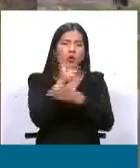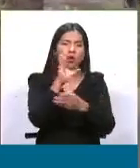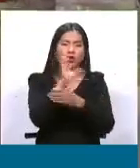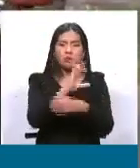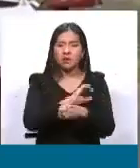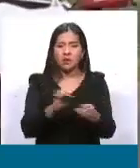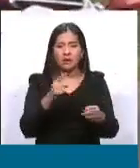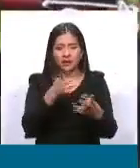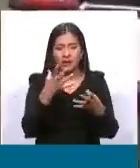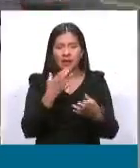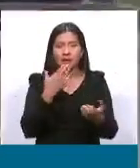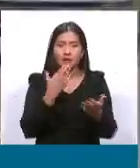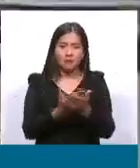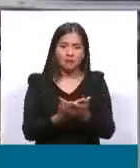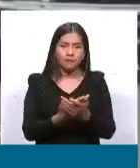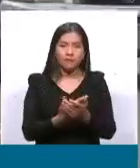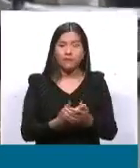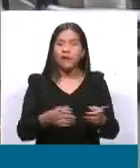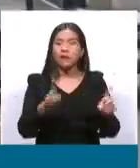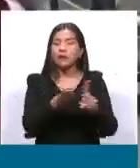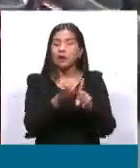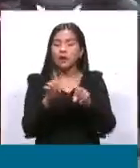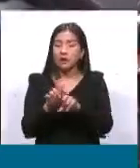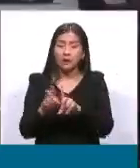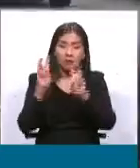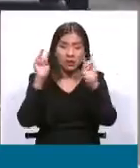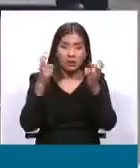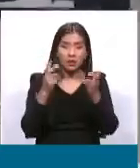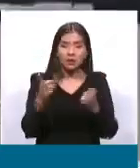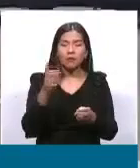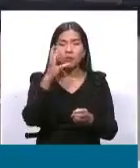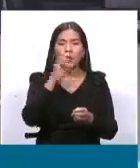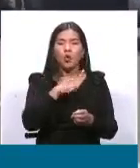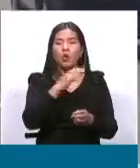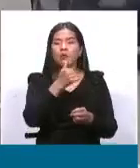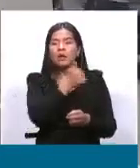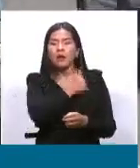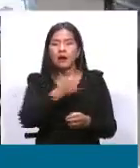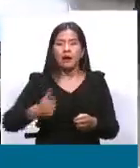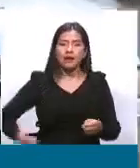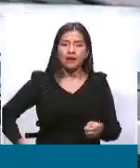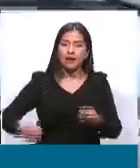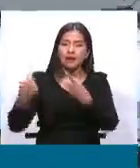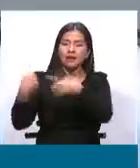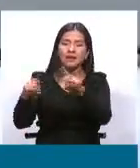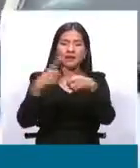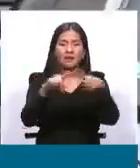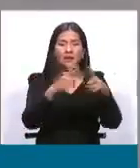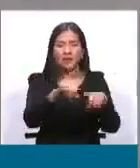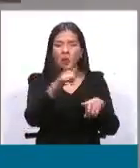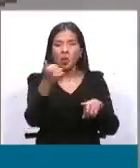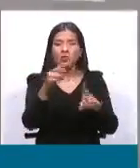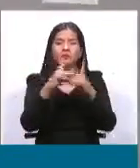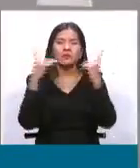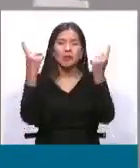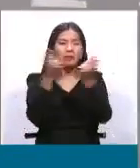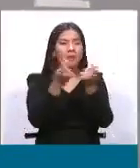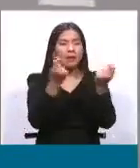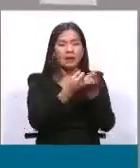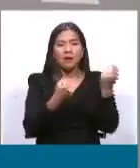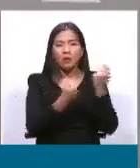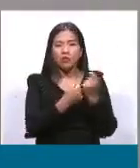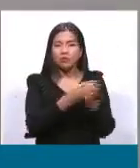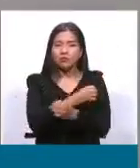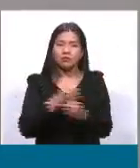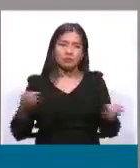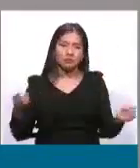10 años. Y tampoco ha encontrado eco en alcaldes y gobernadores del resto de los departamentos. Por eso es